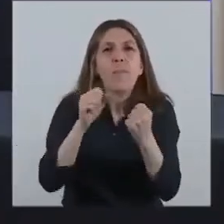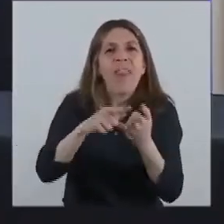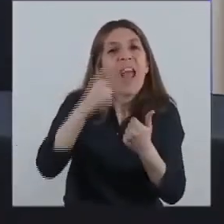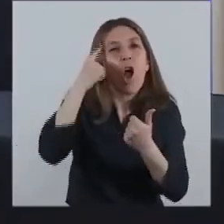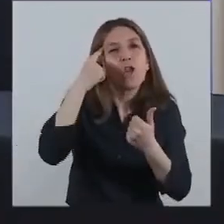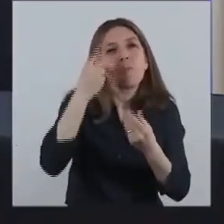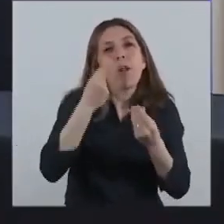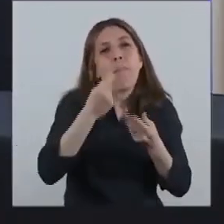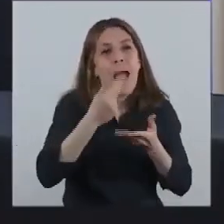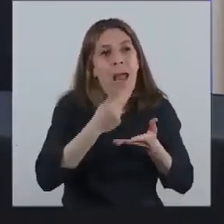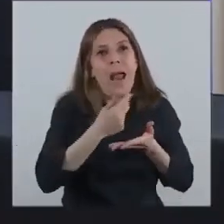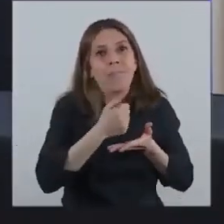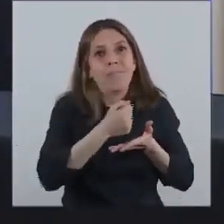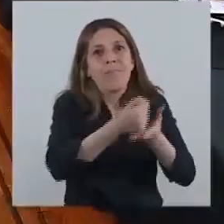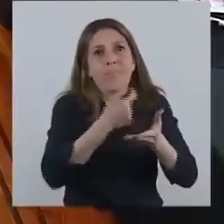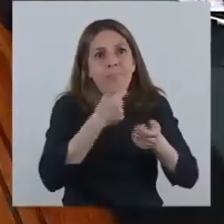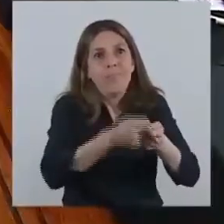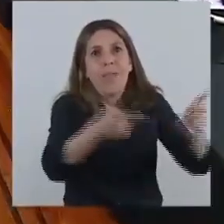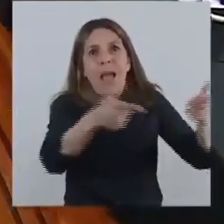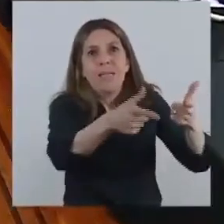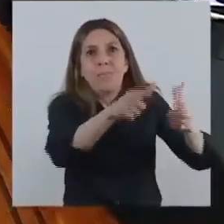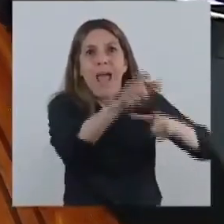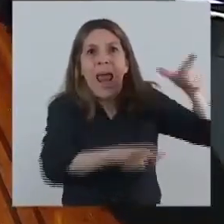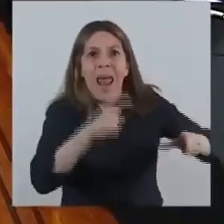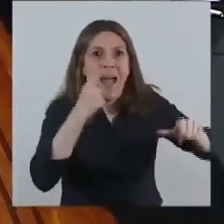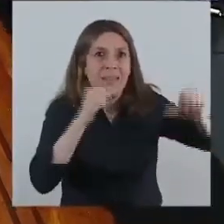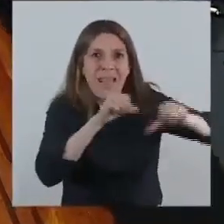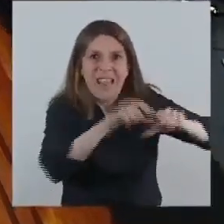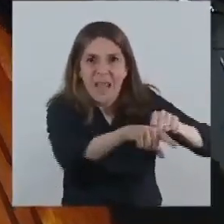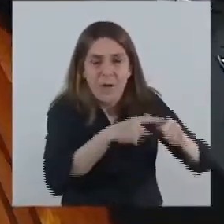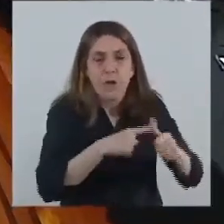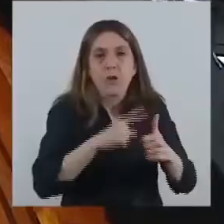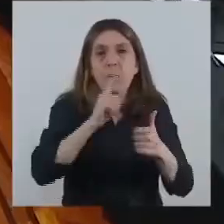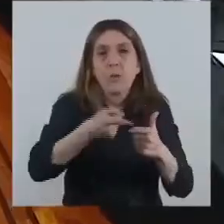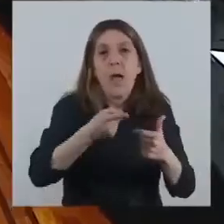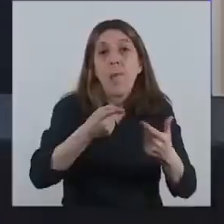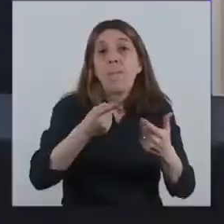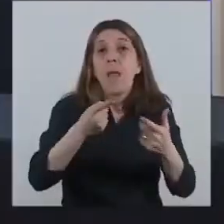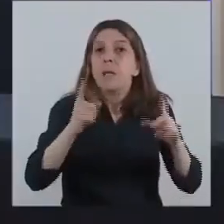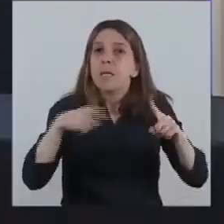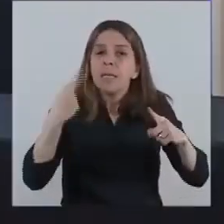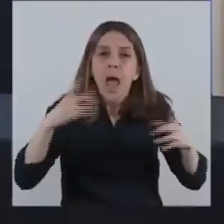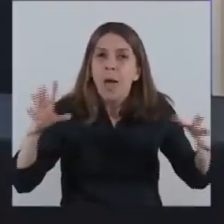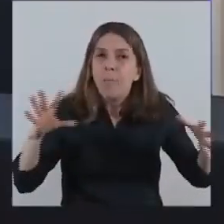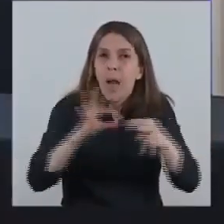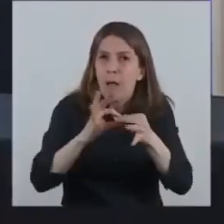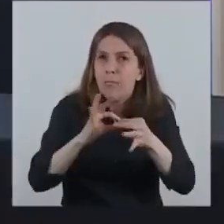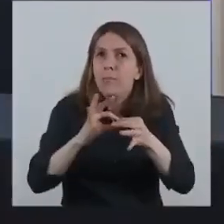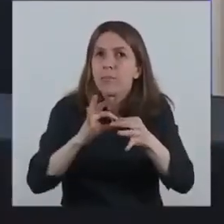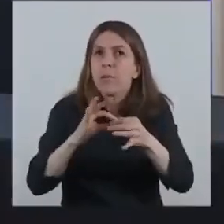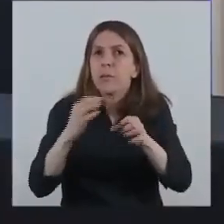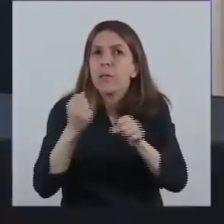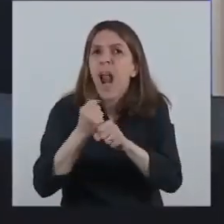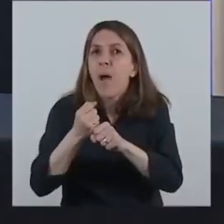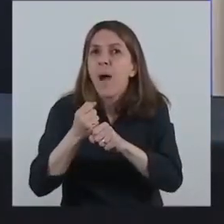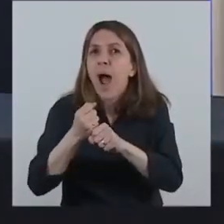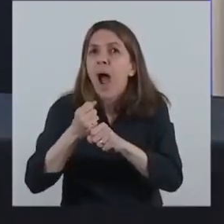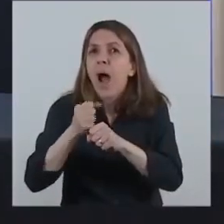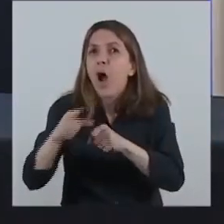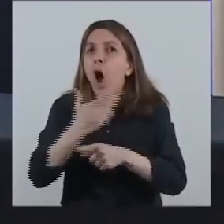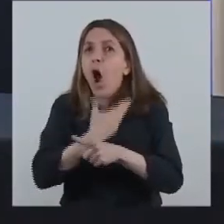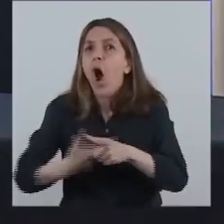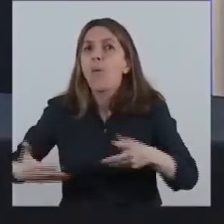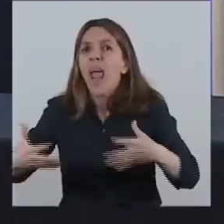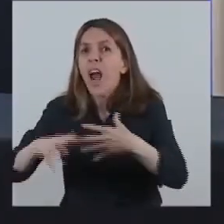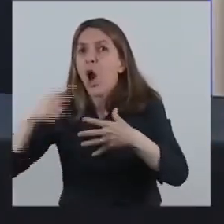y articulando lo público con lo privado, esta articulación entre el gobierno